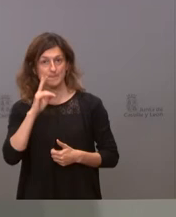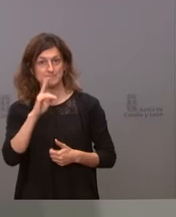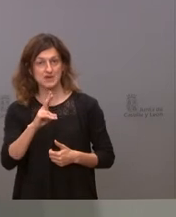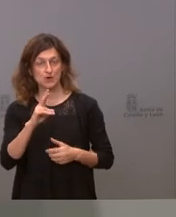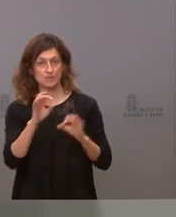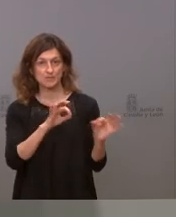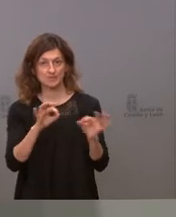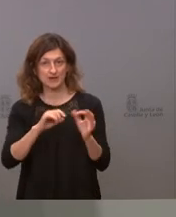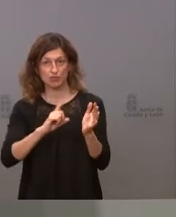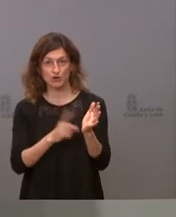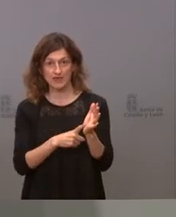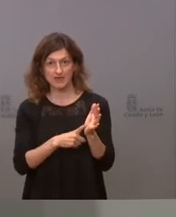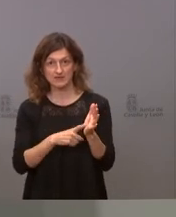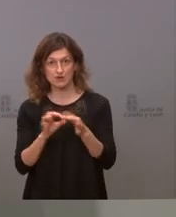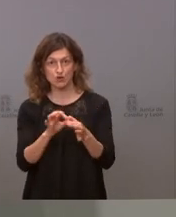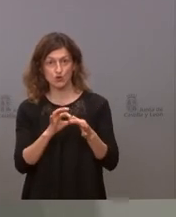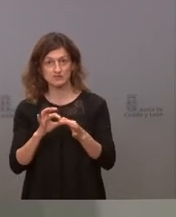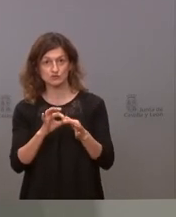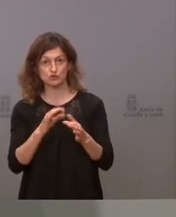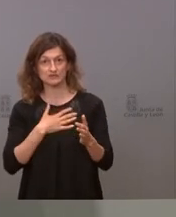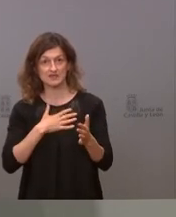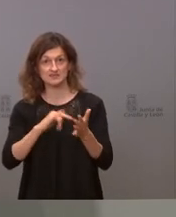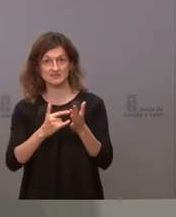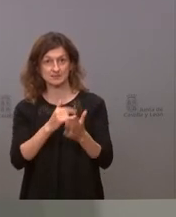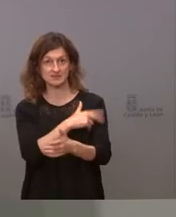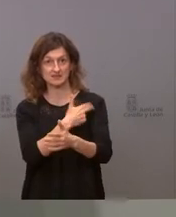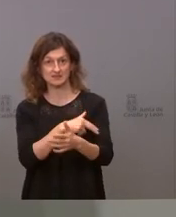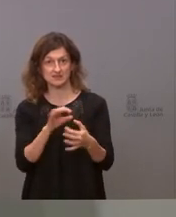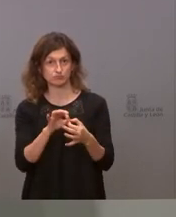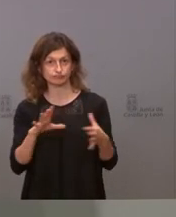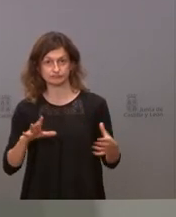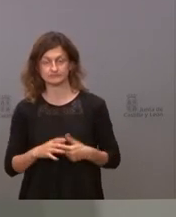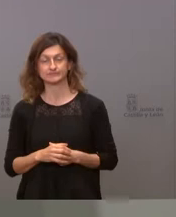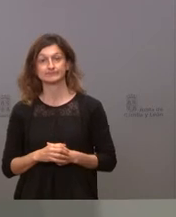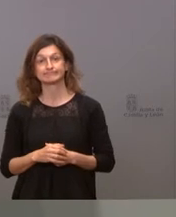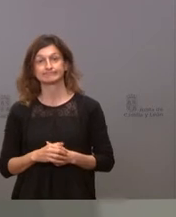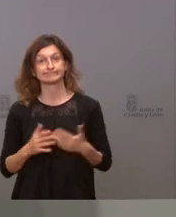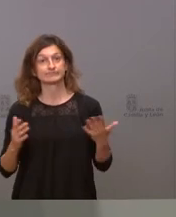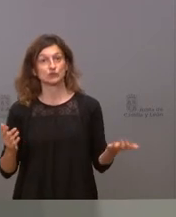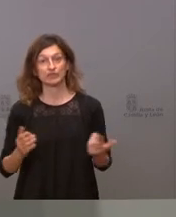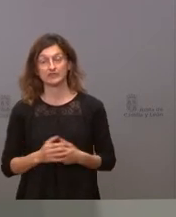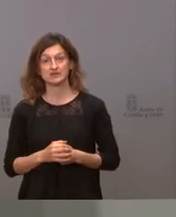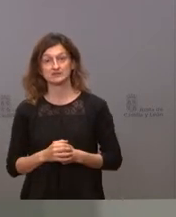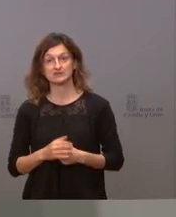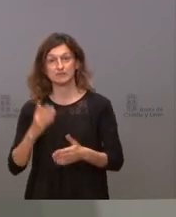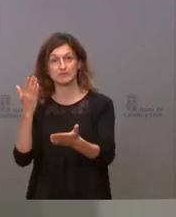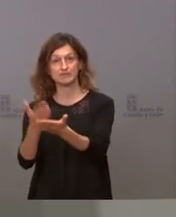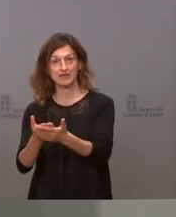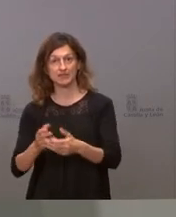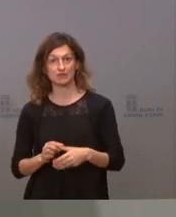previsto en la ley de cohesión de nuestro sistema sanitario por tanto solicitamos